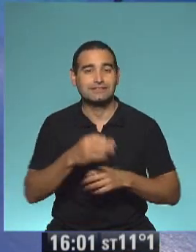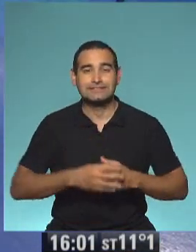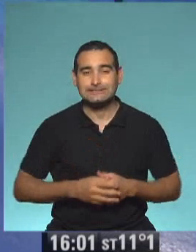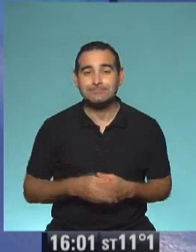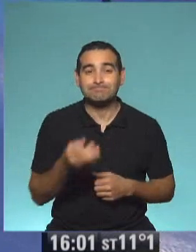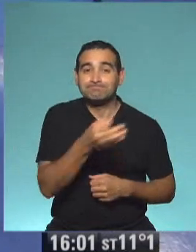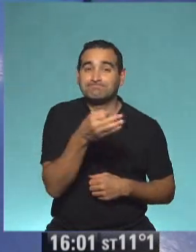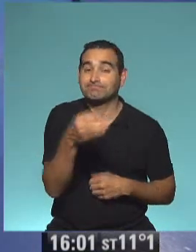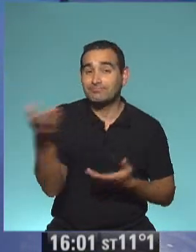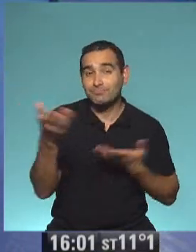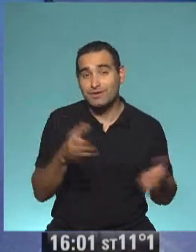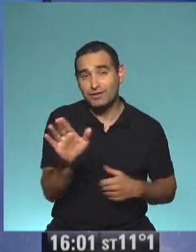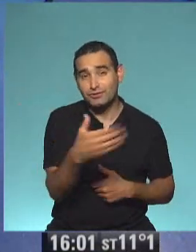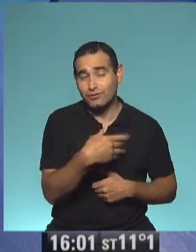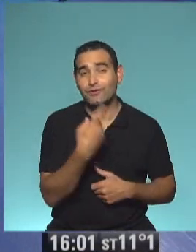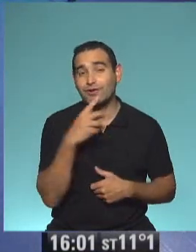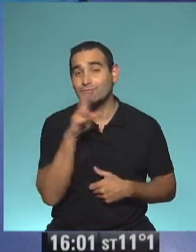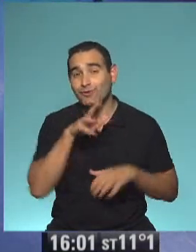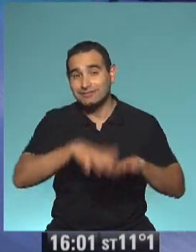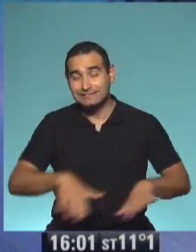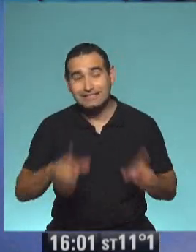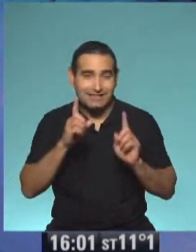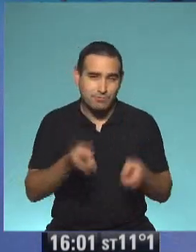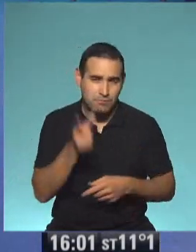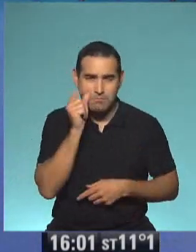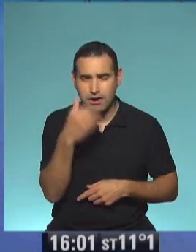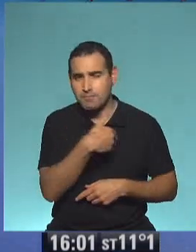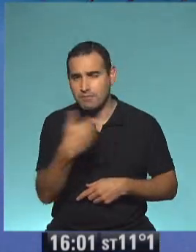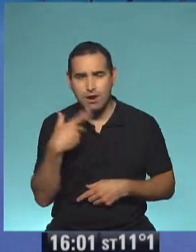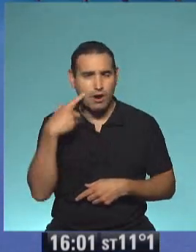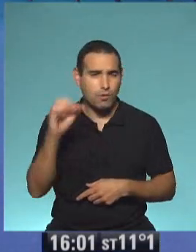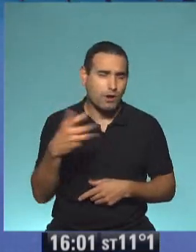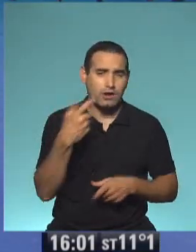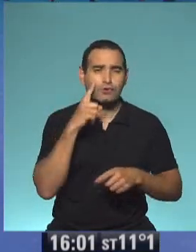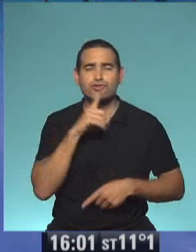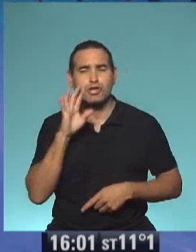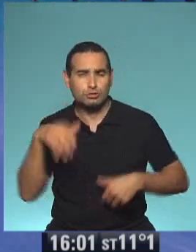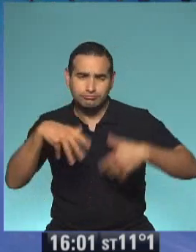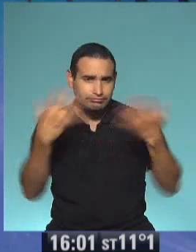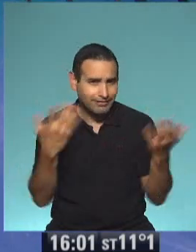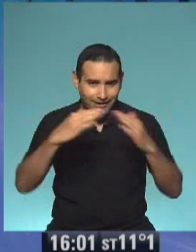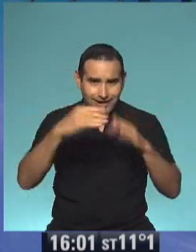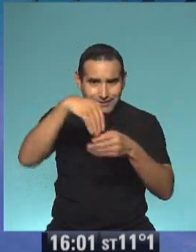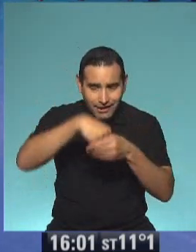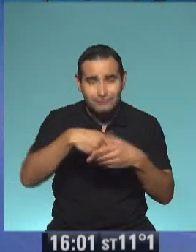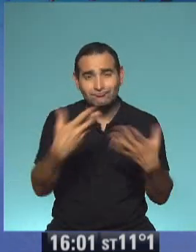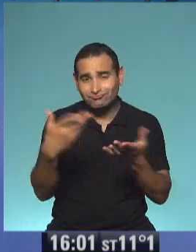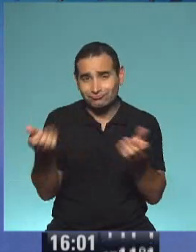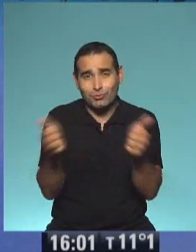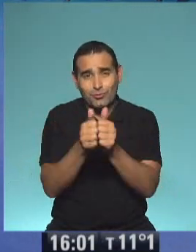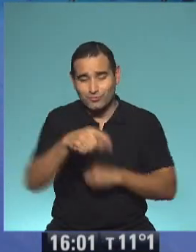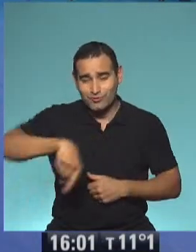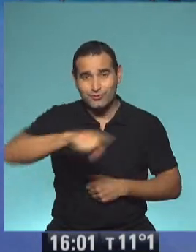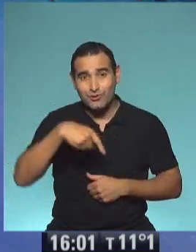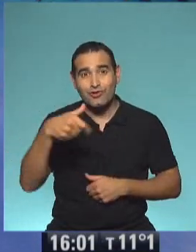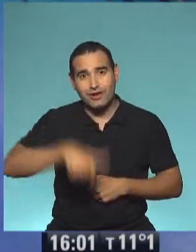Exactamente, los invitamos a todos los chicos y chicas, y también a los padres, las madres, los abuelos, los tíos, quienes estén en casa, a acompañarnos en este programa que